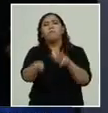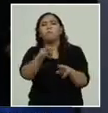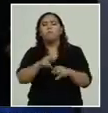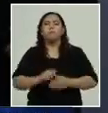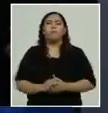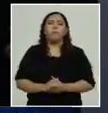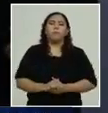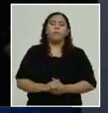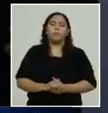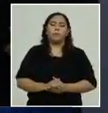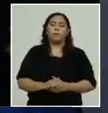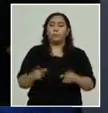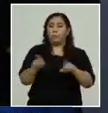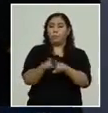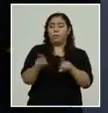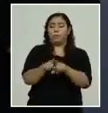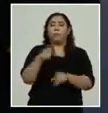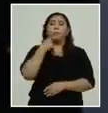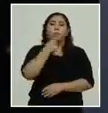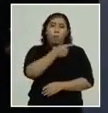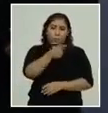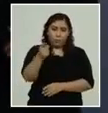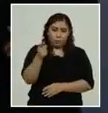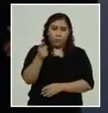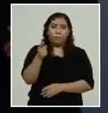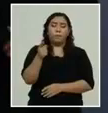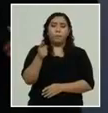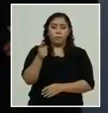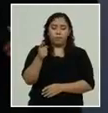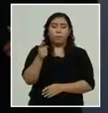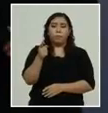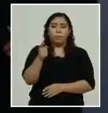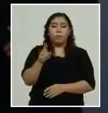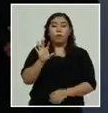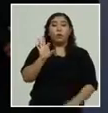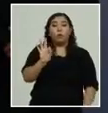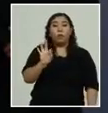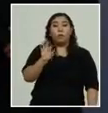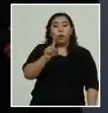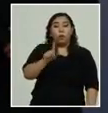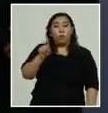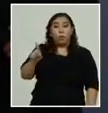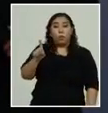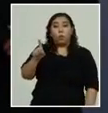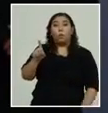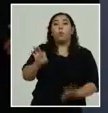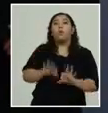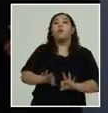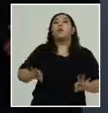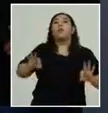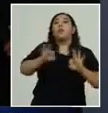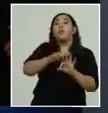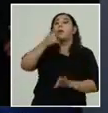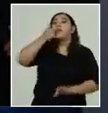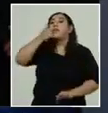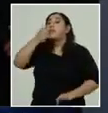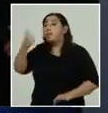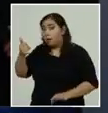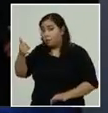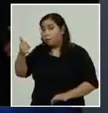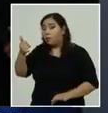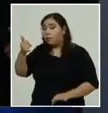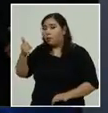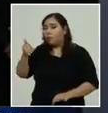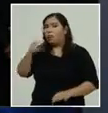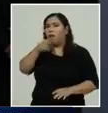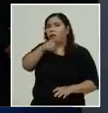que es importante llamar al 911 para todos los que van a ingresar o los lancheros, me refiero, que van a ingresar o los que ya están